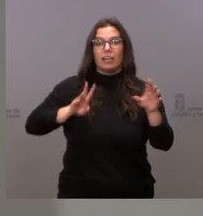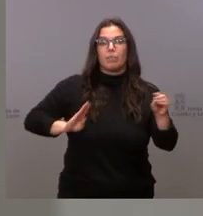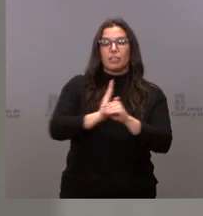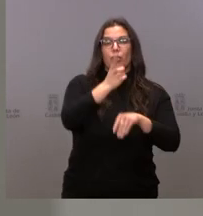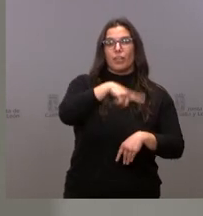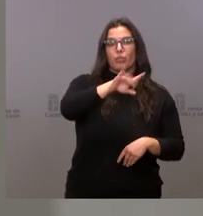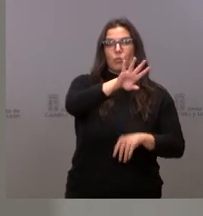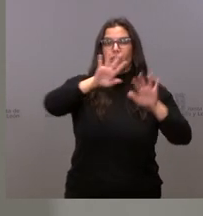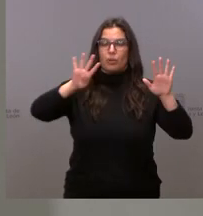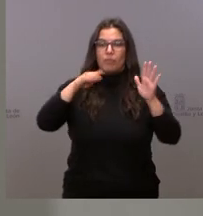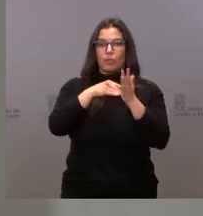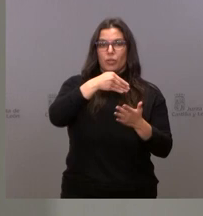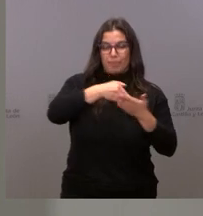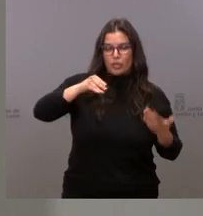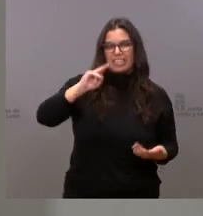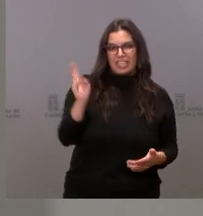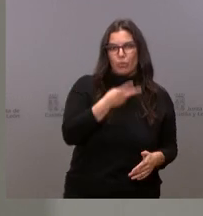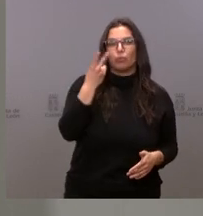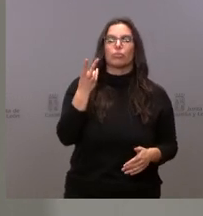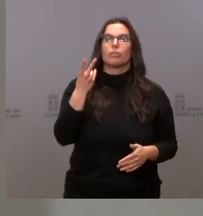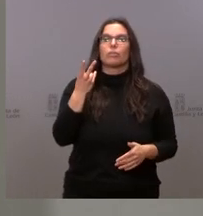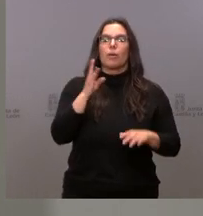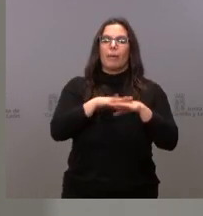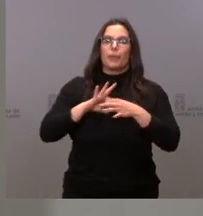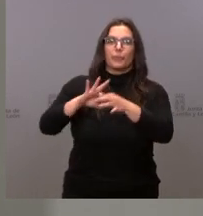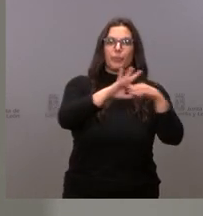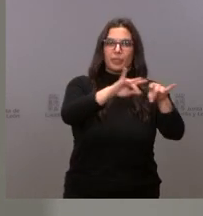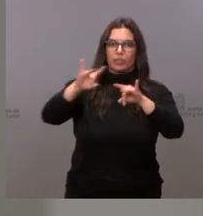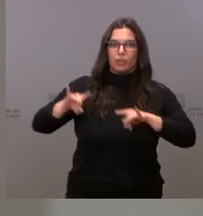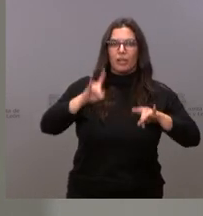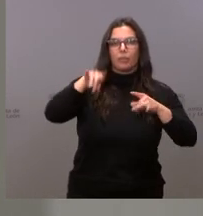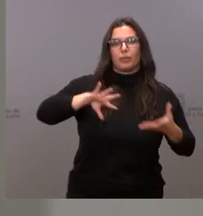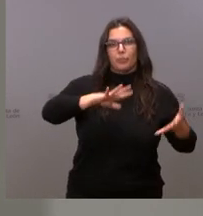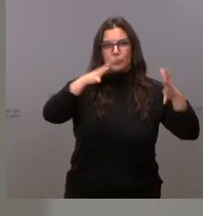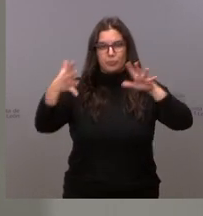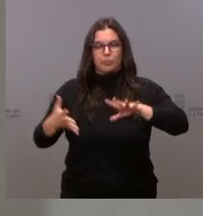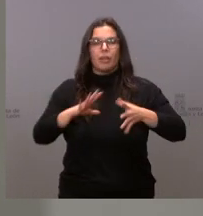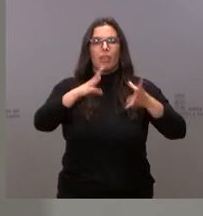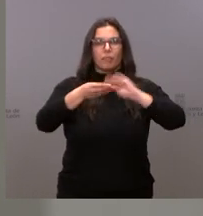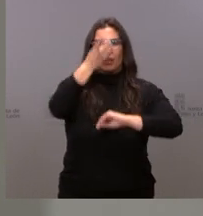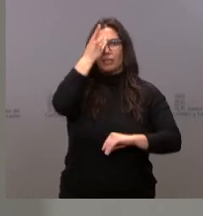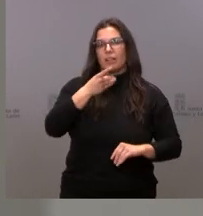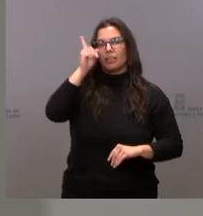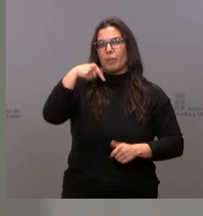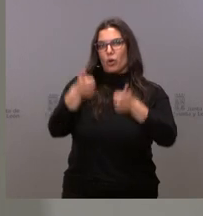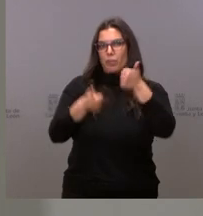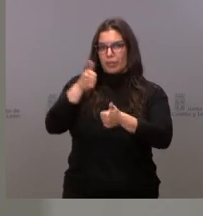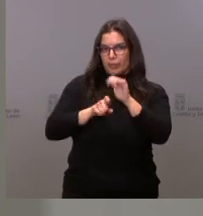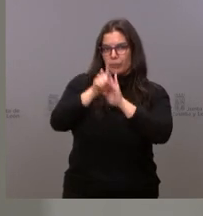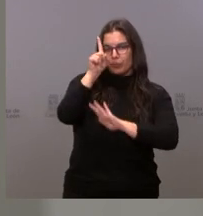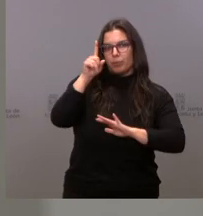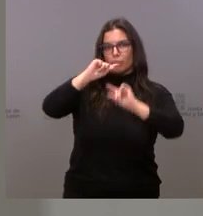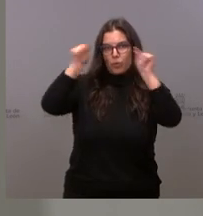millones de euros para impulsar la cohesión territorial, la transición digital y la competitividad en esa provincia.